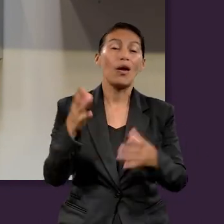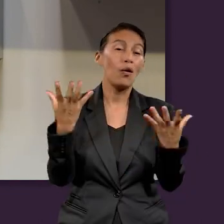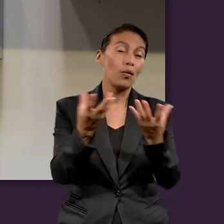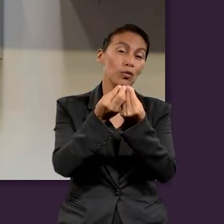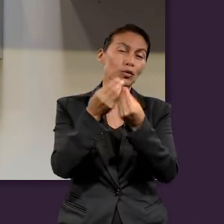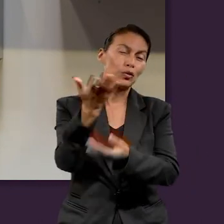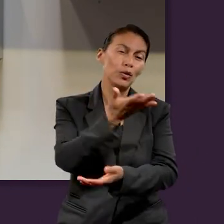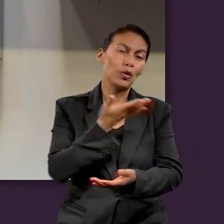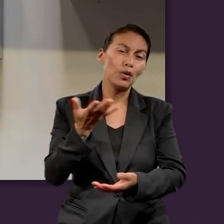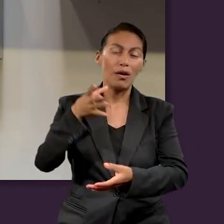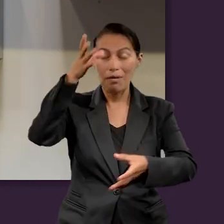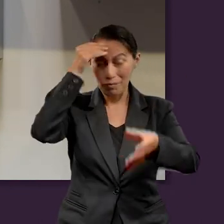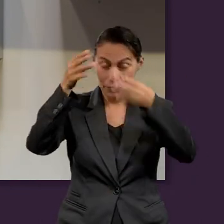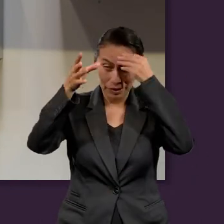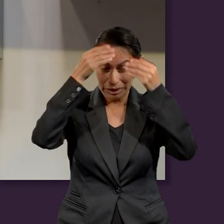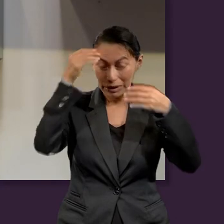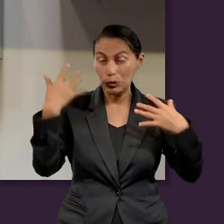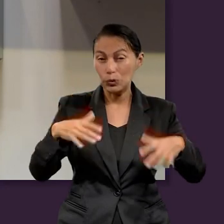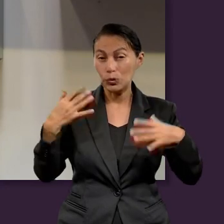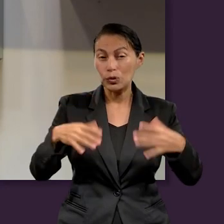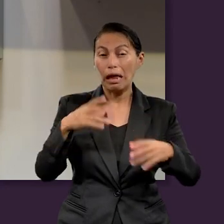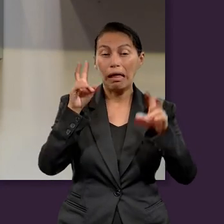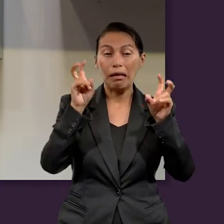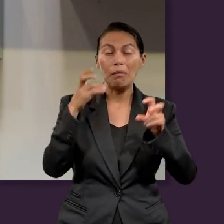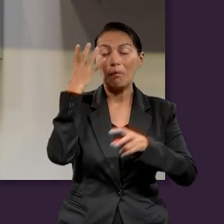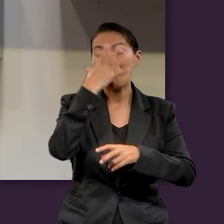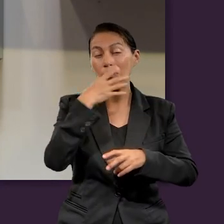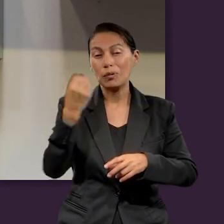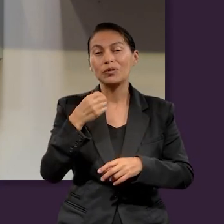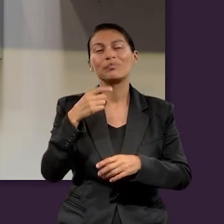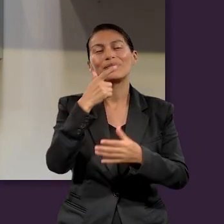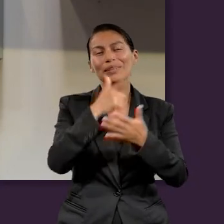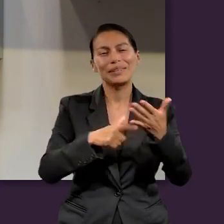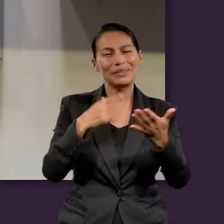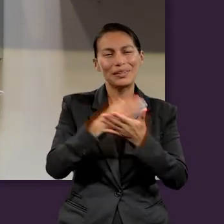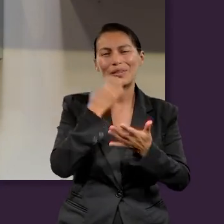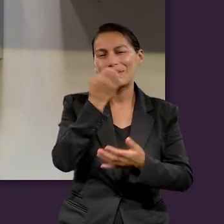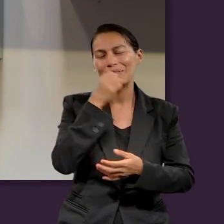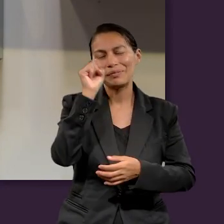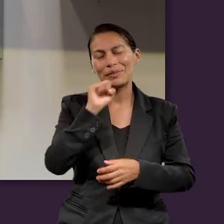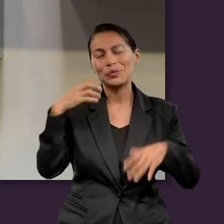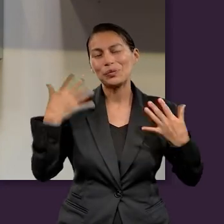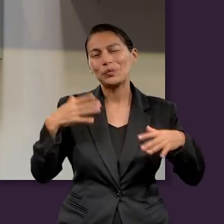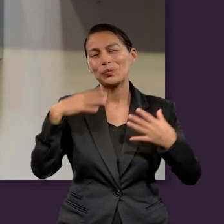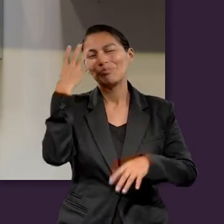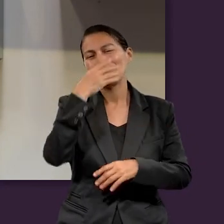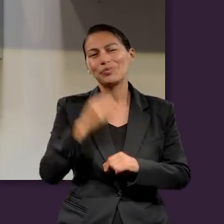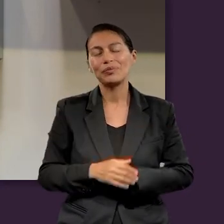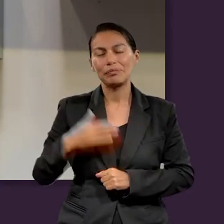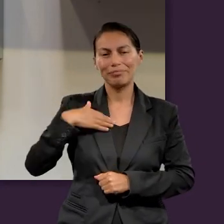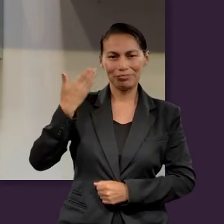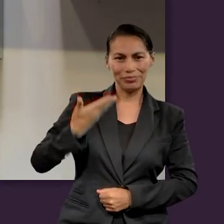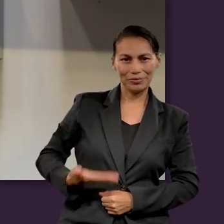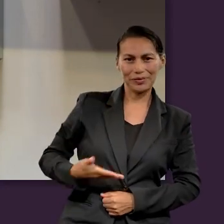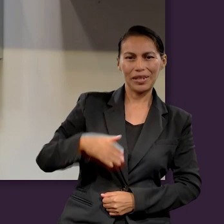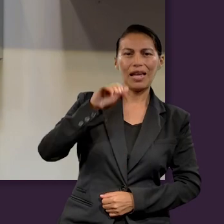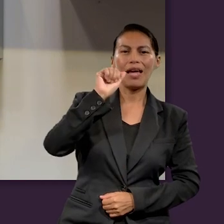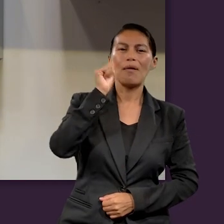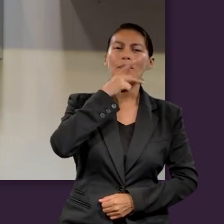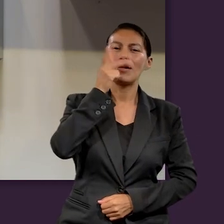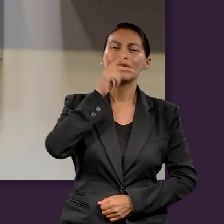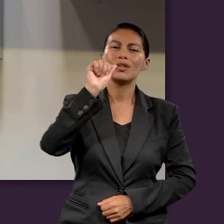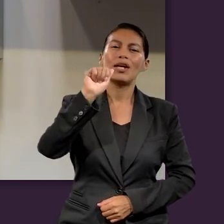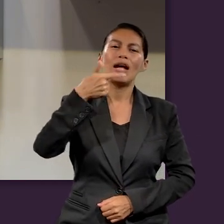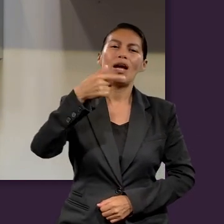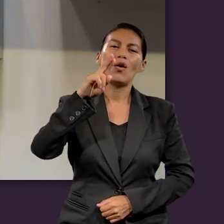aprendiendo de este tema fascinante de nuestra Escuela Sabática. Así que, bueno, sin más quisiera presentarme. Soy